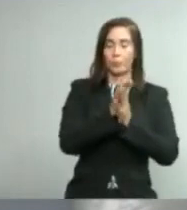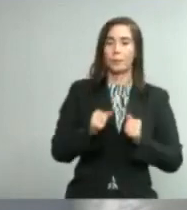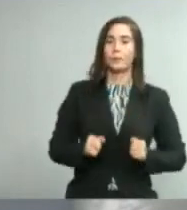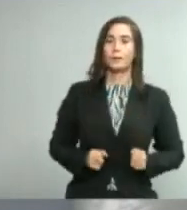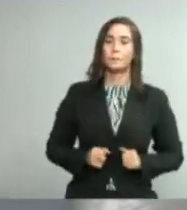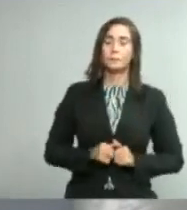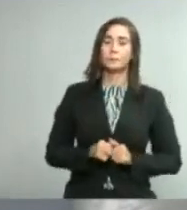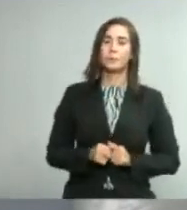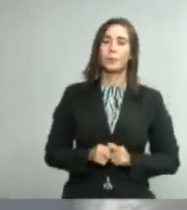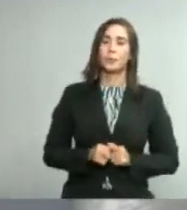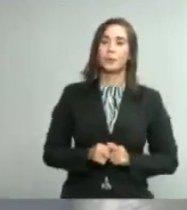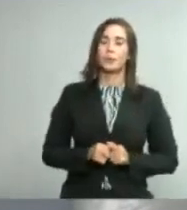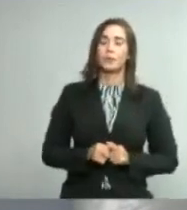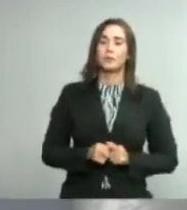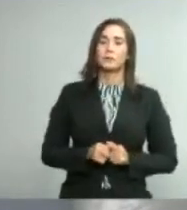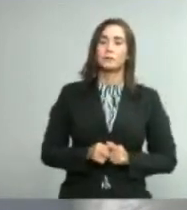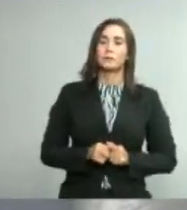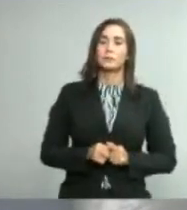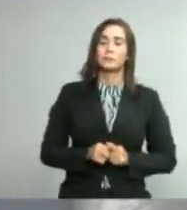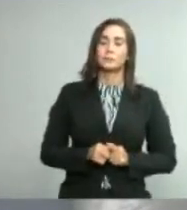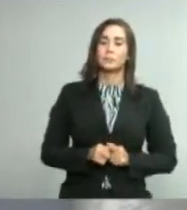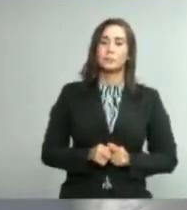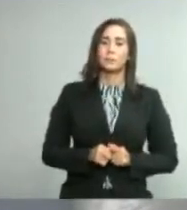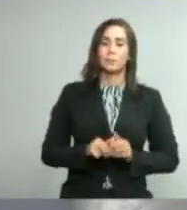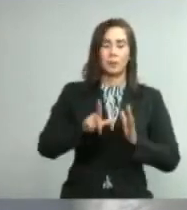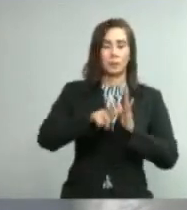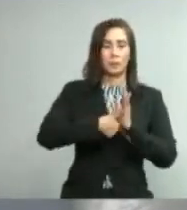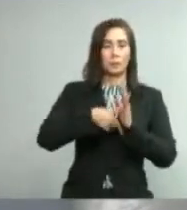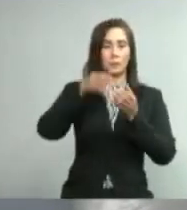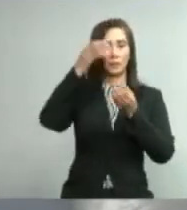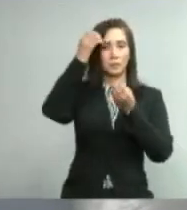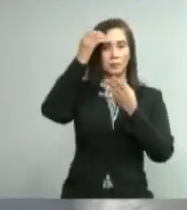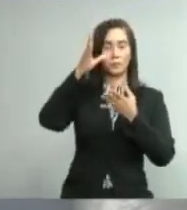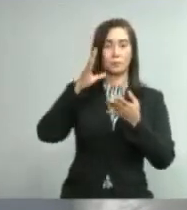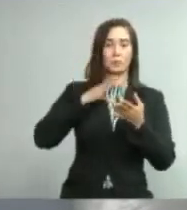presidencial para el COVID y esperamos que